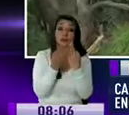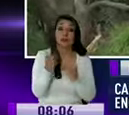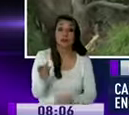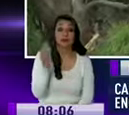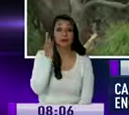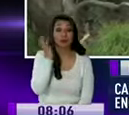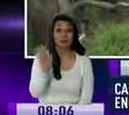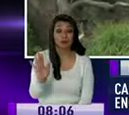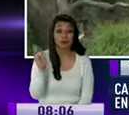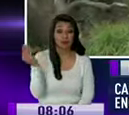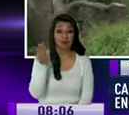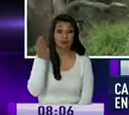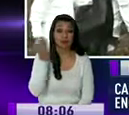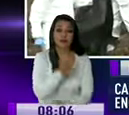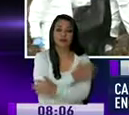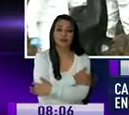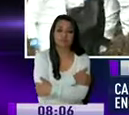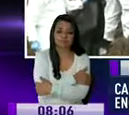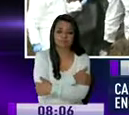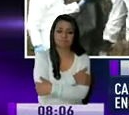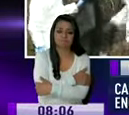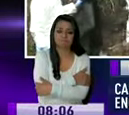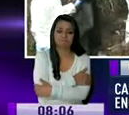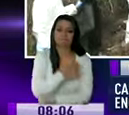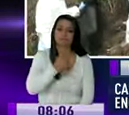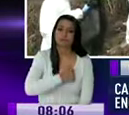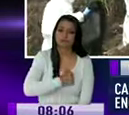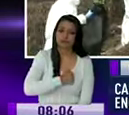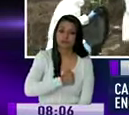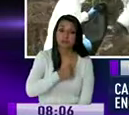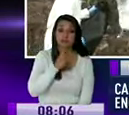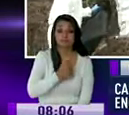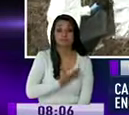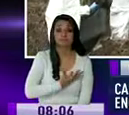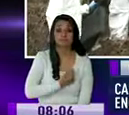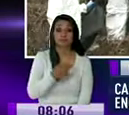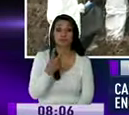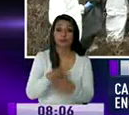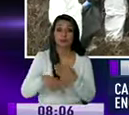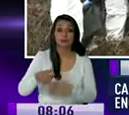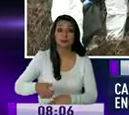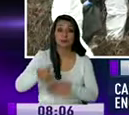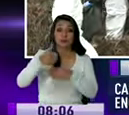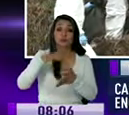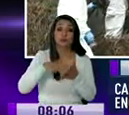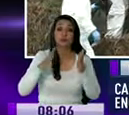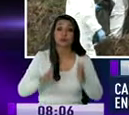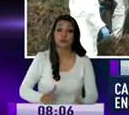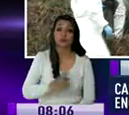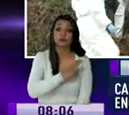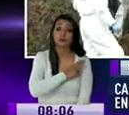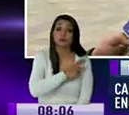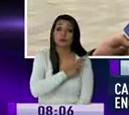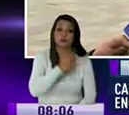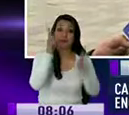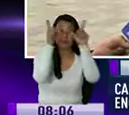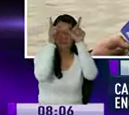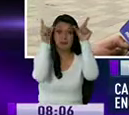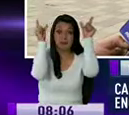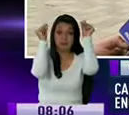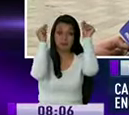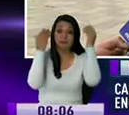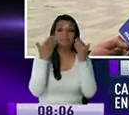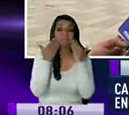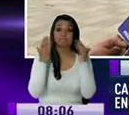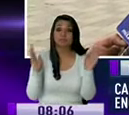vecinos les mandamos un abrazo así, enorme, grande. Dolor, la hija mayor, estudiante de enfermería. Hoy no